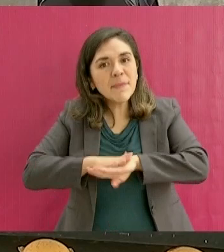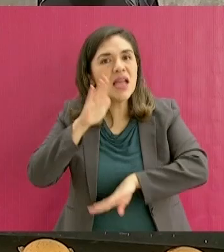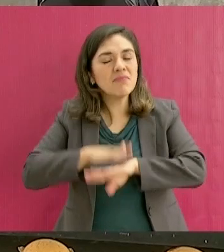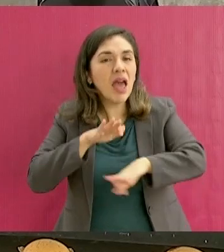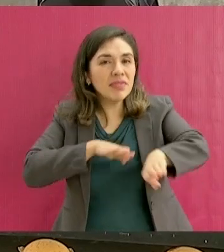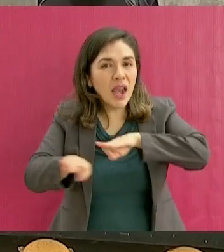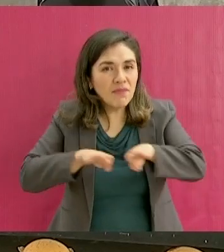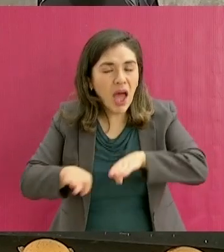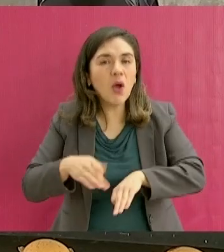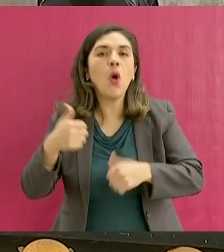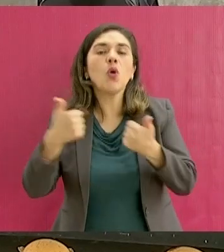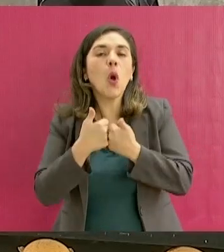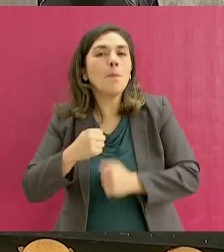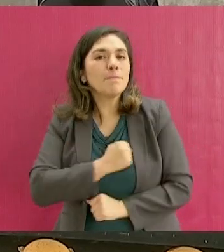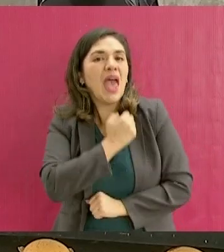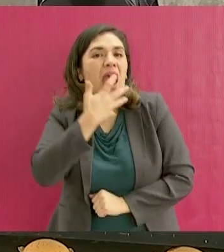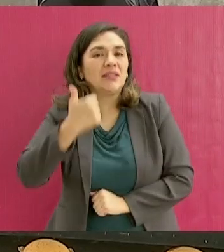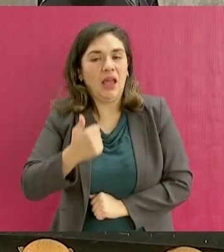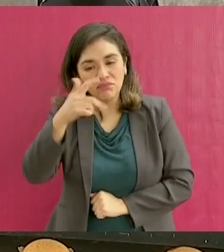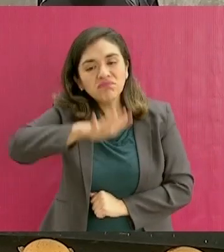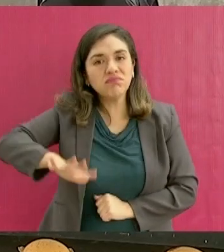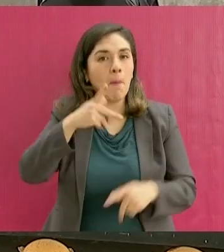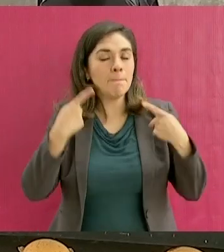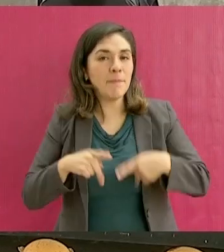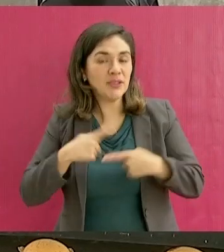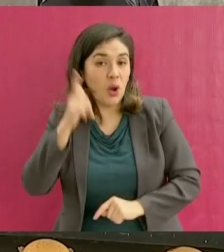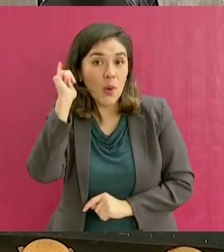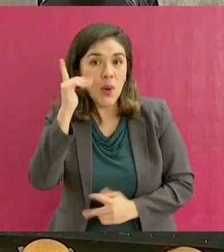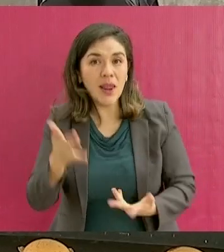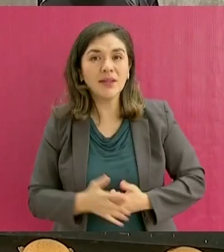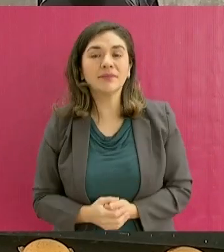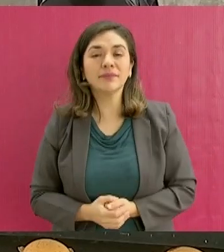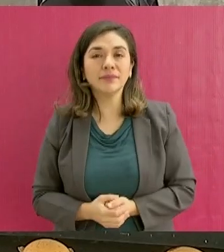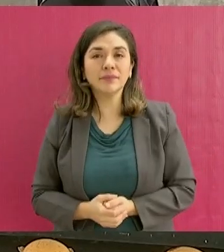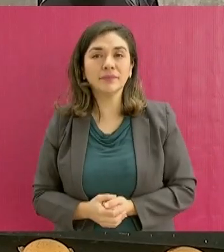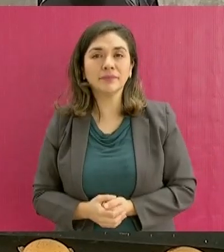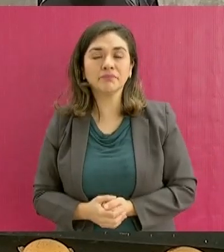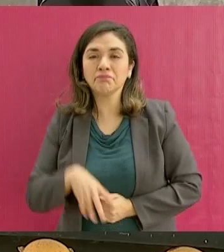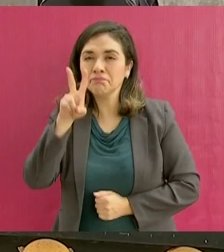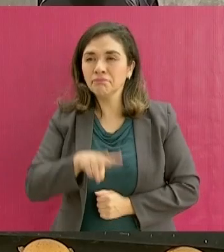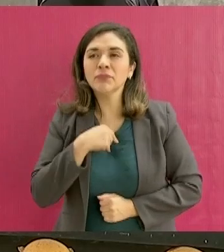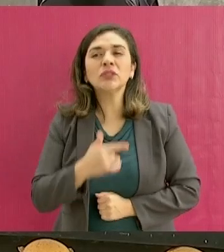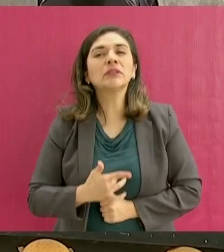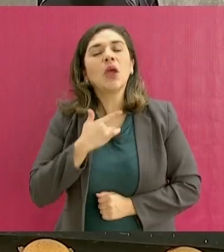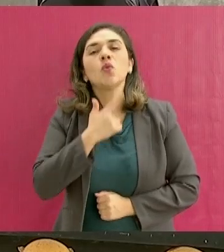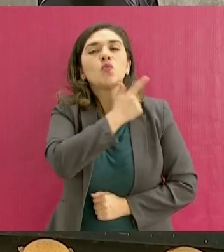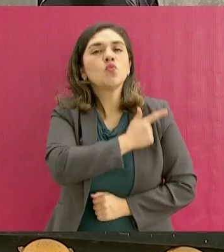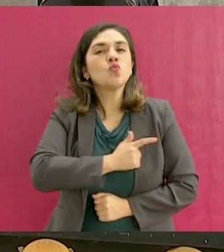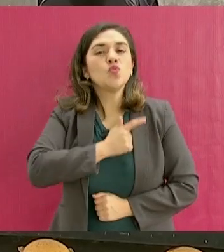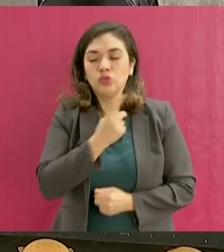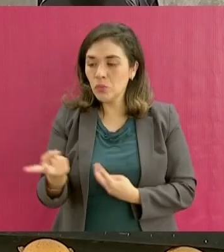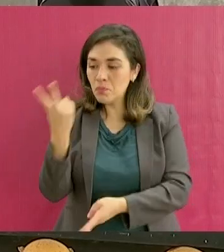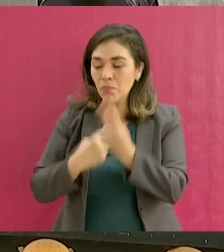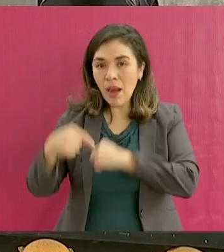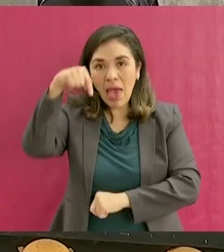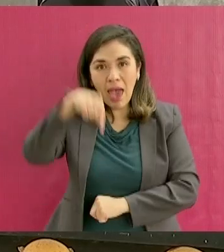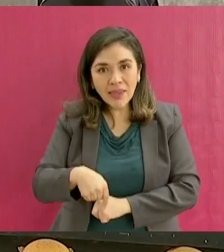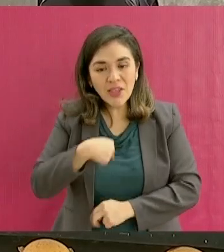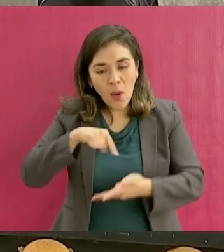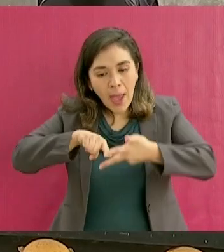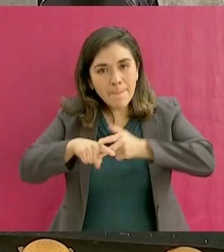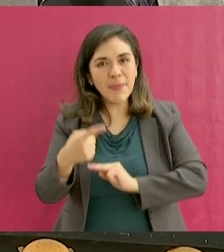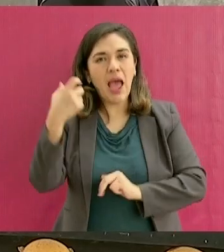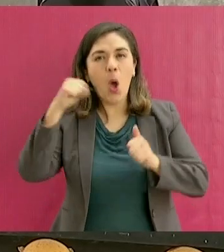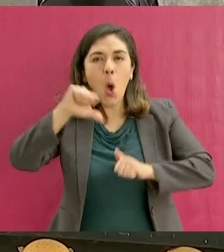y bienestar en nuestro pueblo. Da mucho gusto estar aquí, iniciar esta